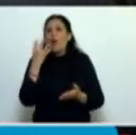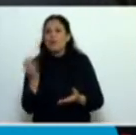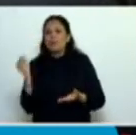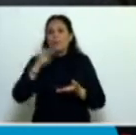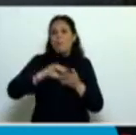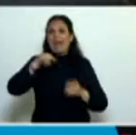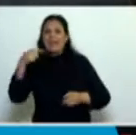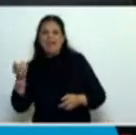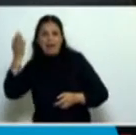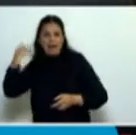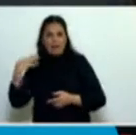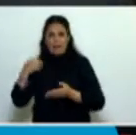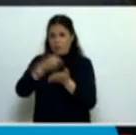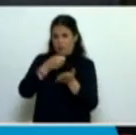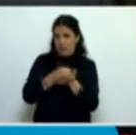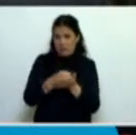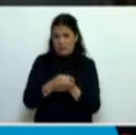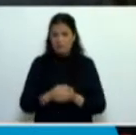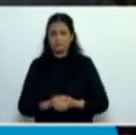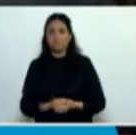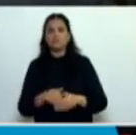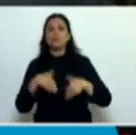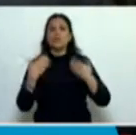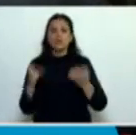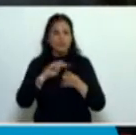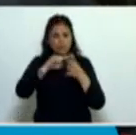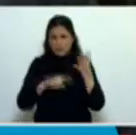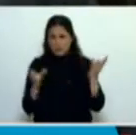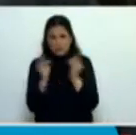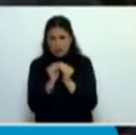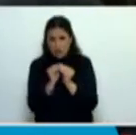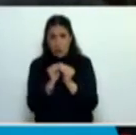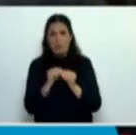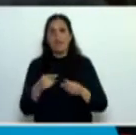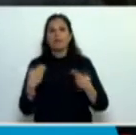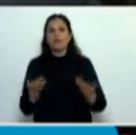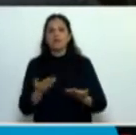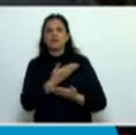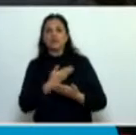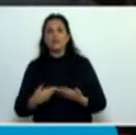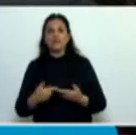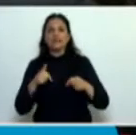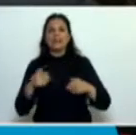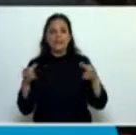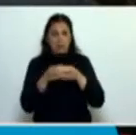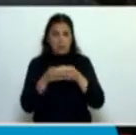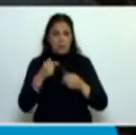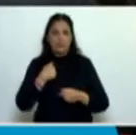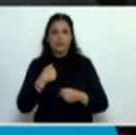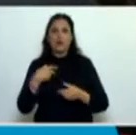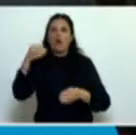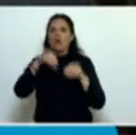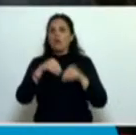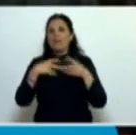más de lo que debió haber pagado el Estado. Por todos estos motivos, señor Presidente, nuestro bloque va a